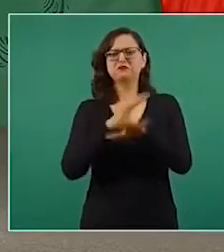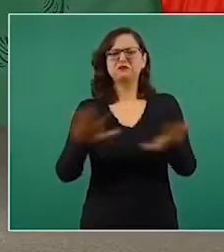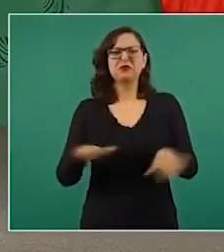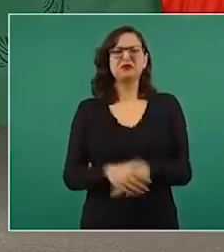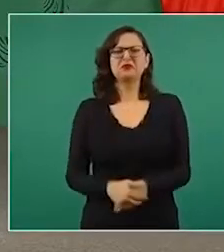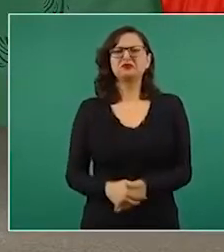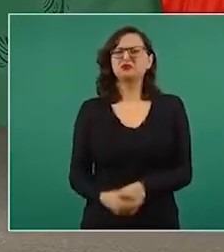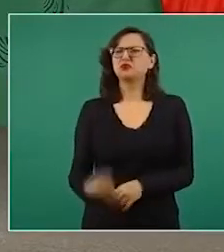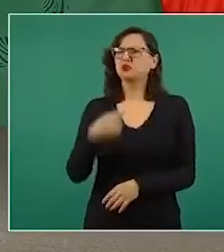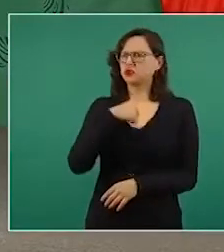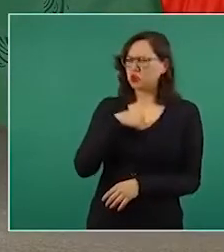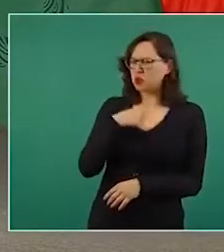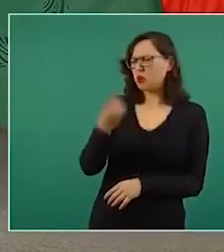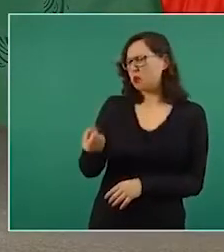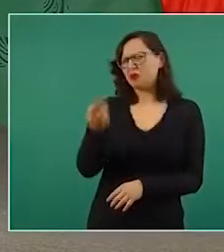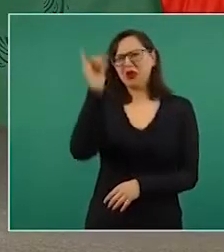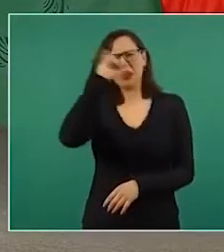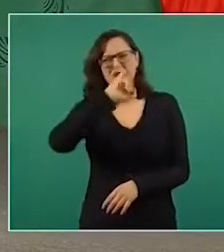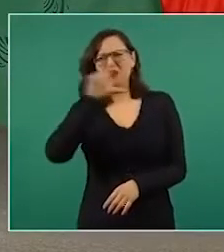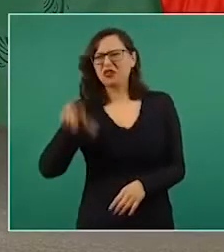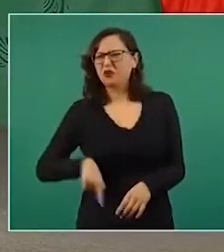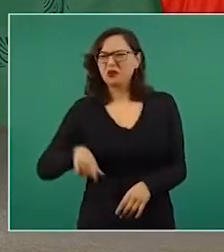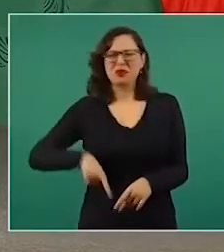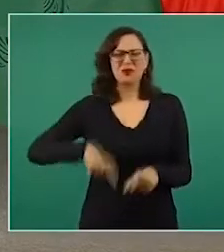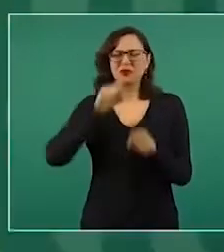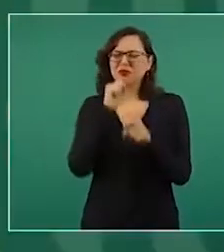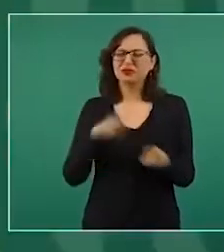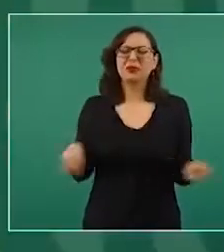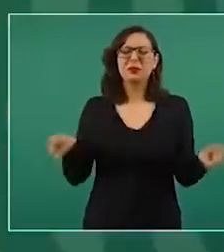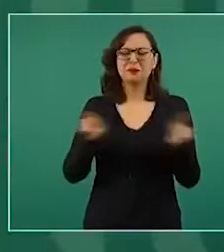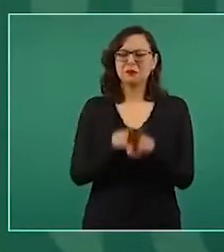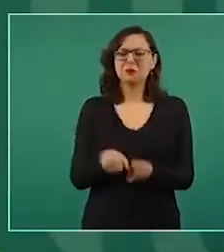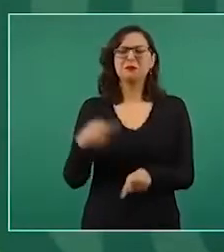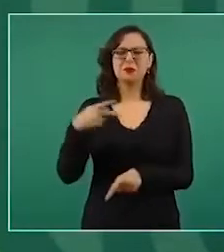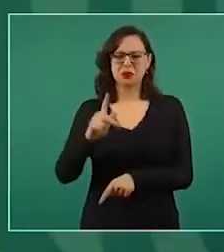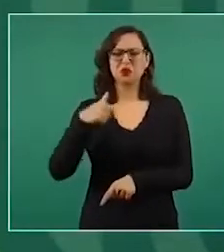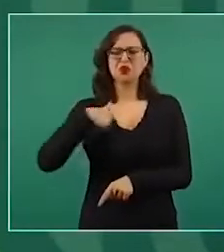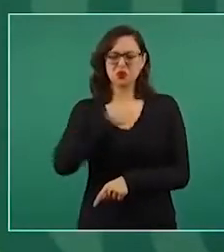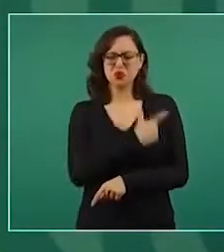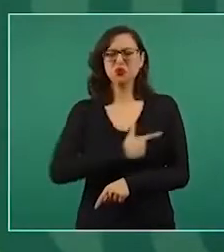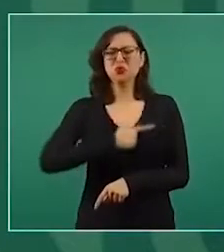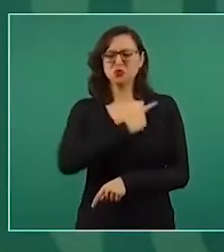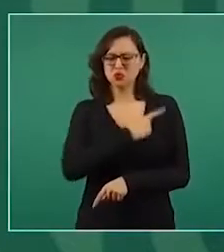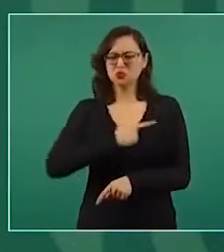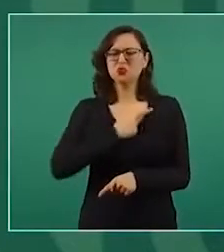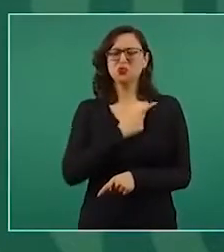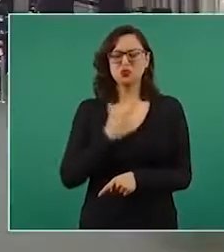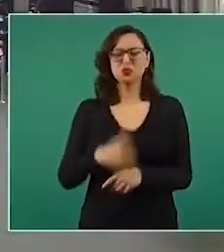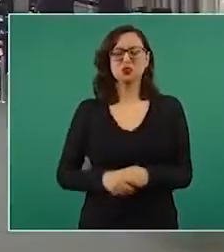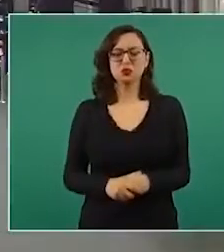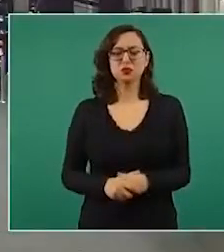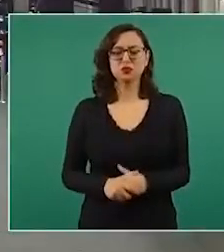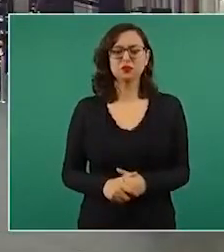jefa de gobierno, pero yo lo hago con mucho gusto. Yo ya puedo